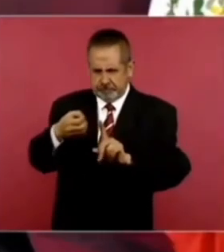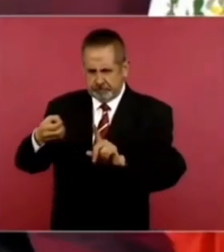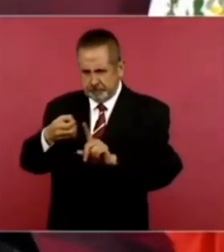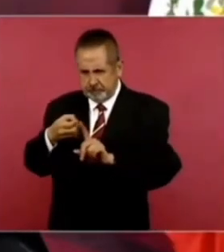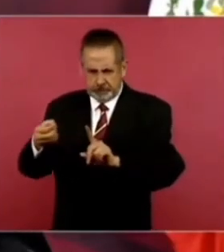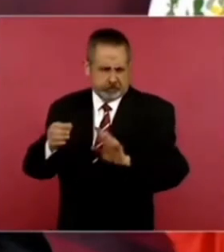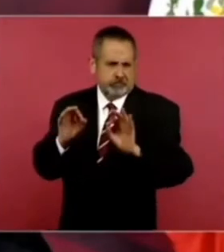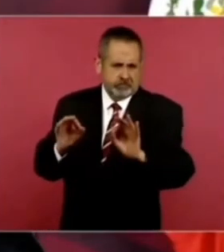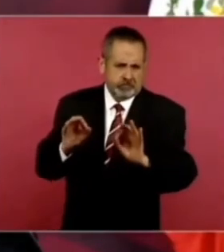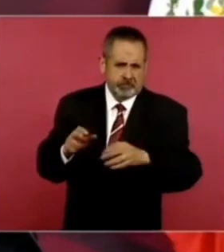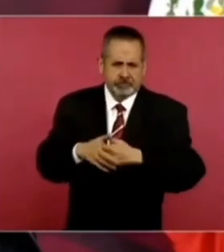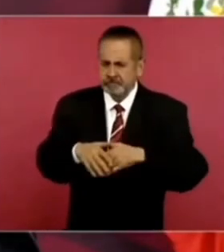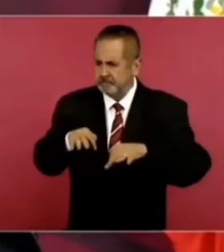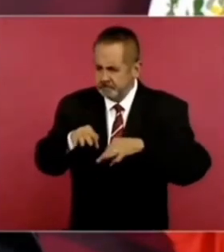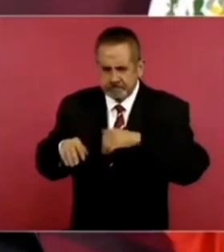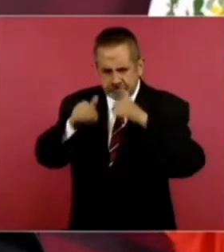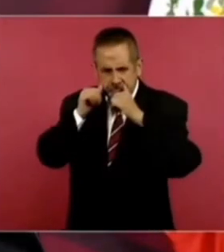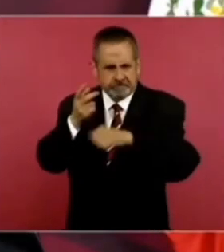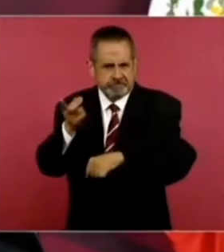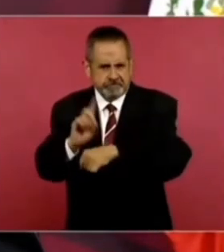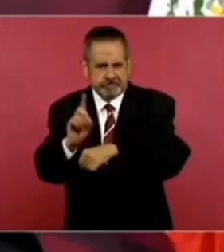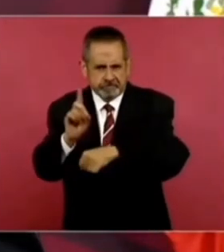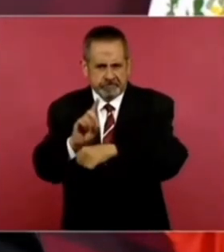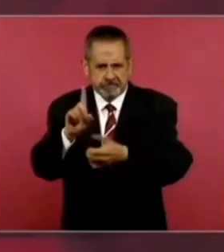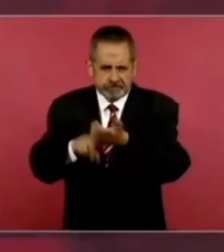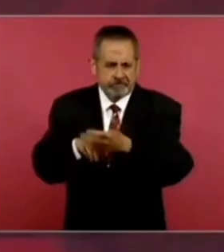porque trabajamos todos los días.